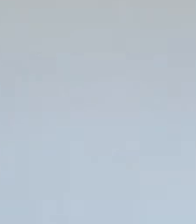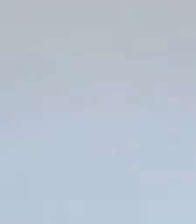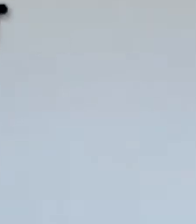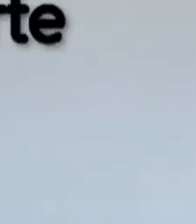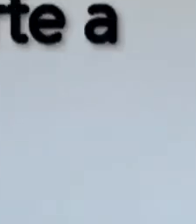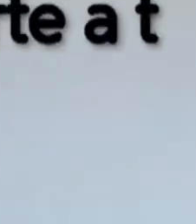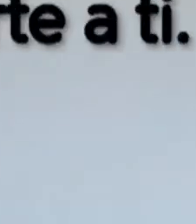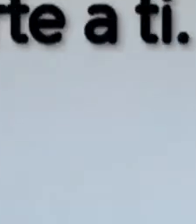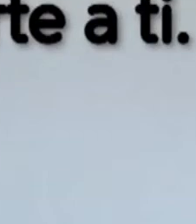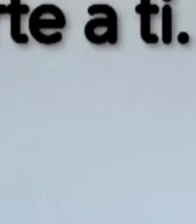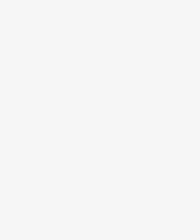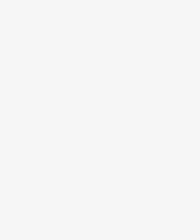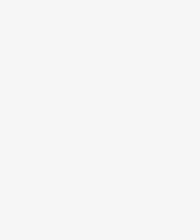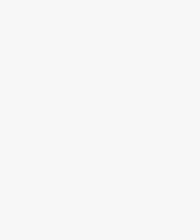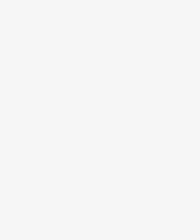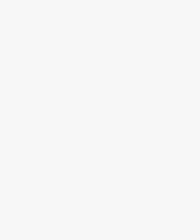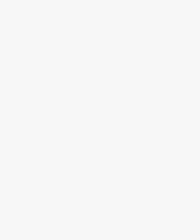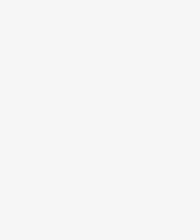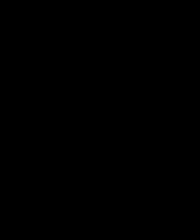para cuidarte a ti